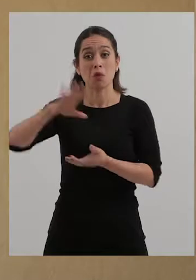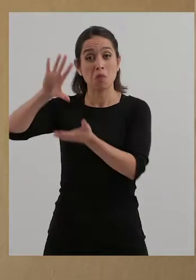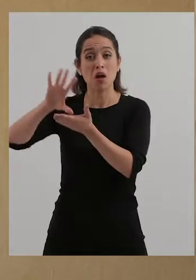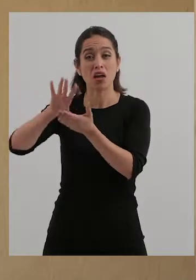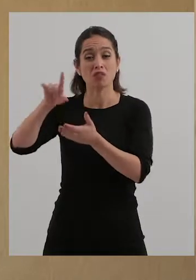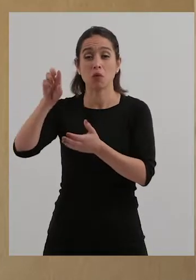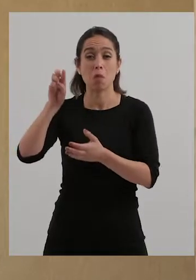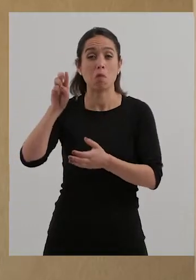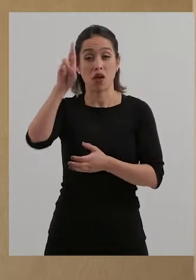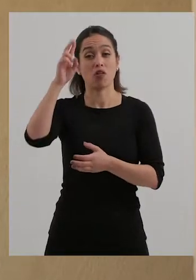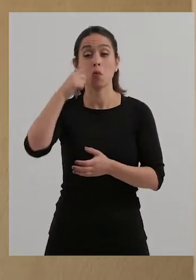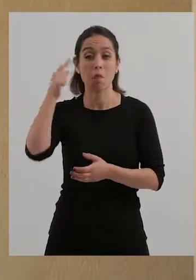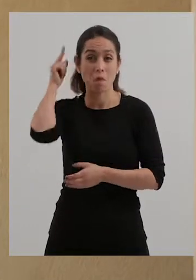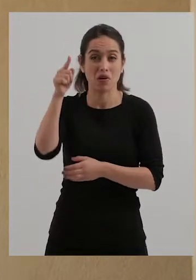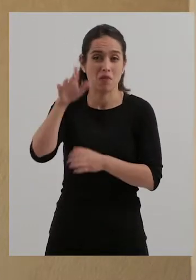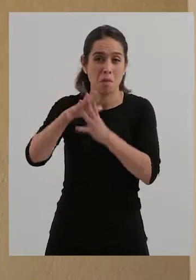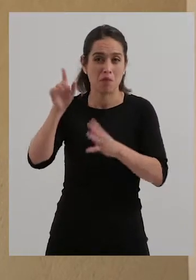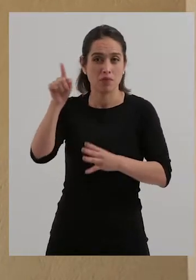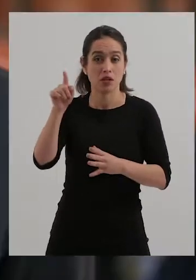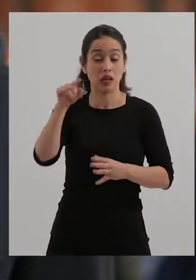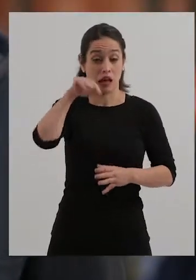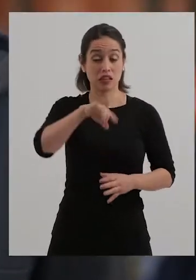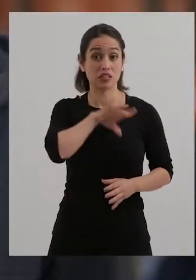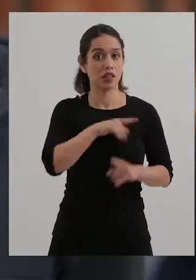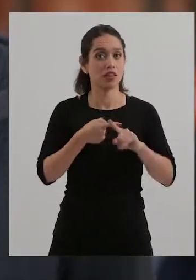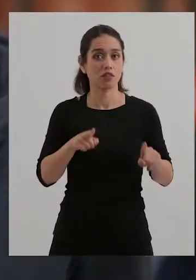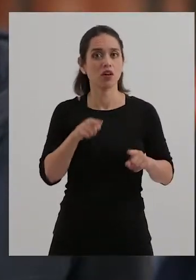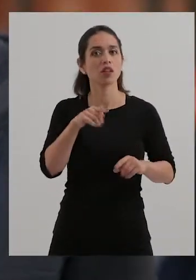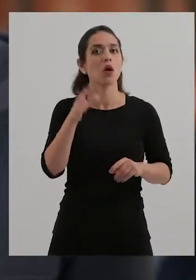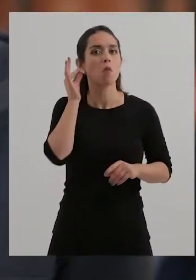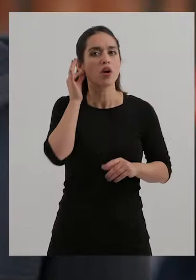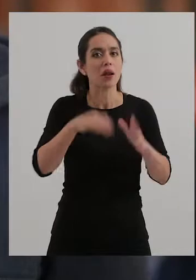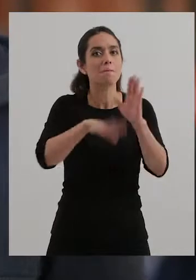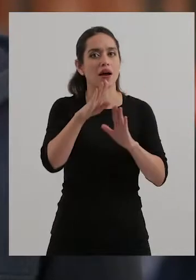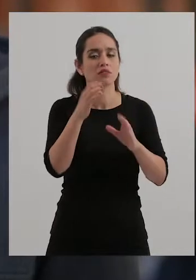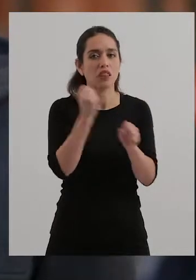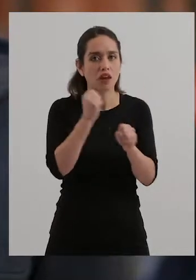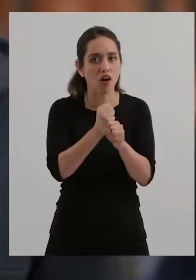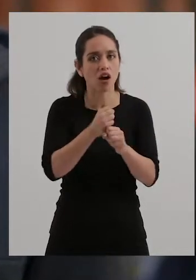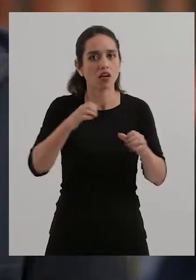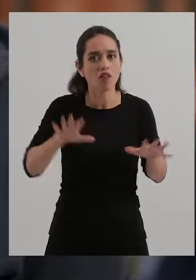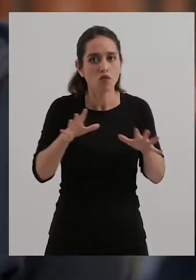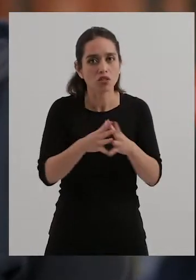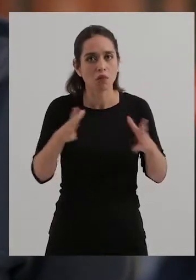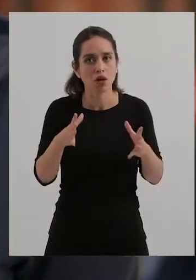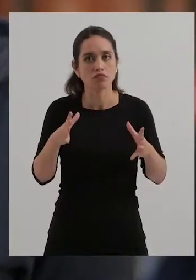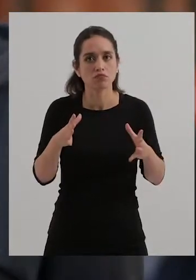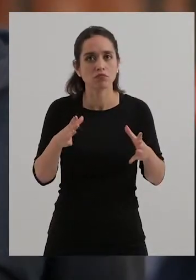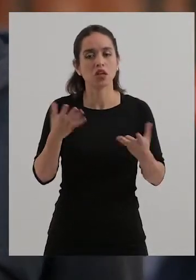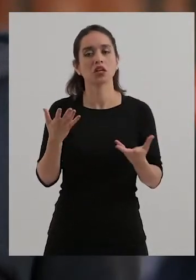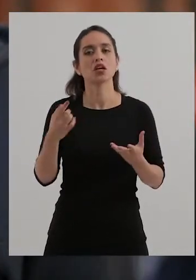más marchista que aquí. Porque por lo menos aquí hay más mujeres que trabajan, se esfuerzan, dan todo de sí,